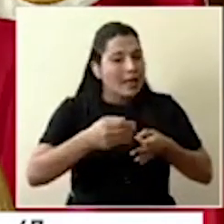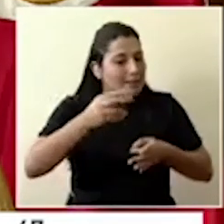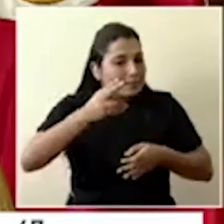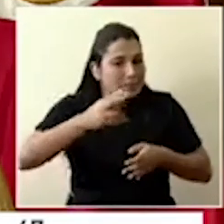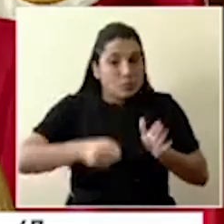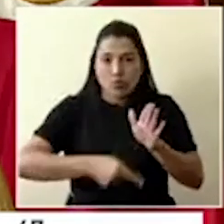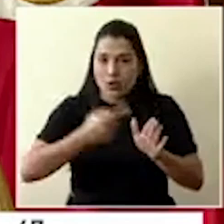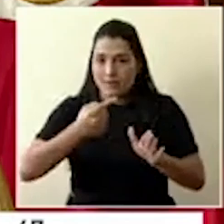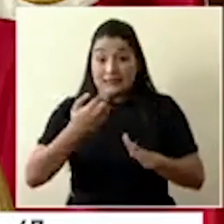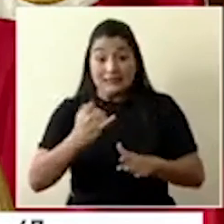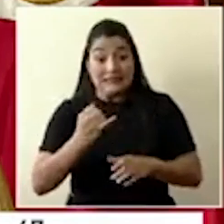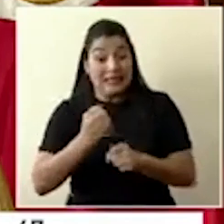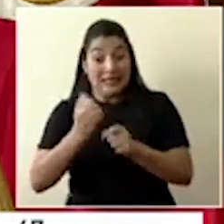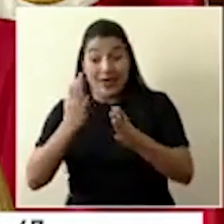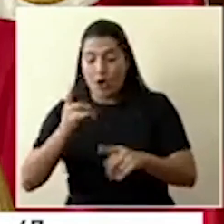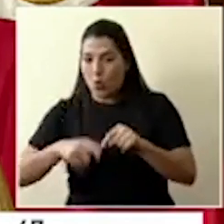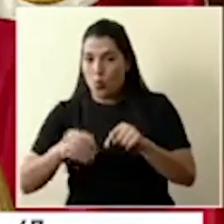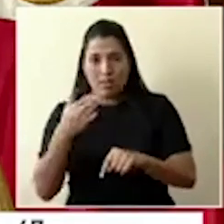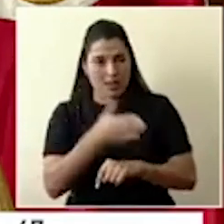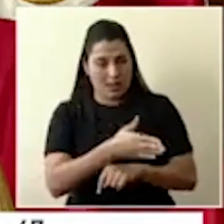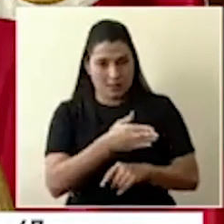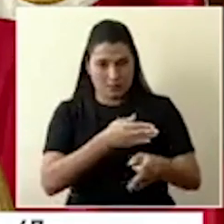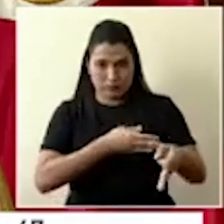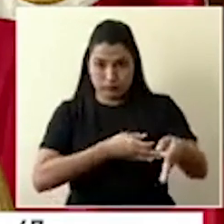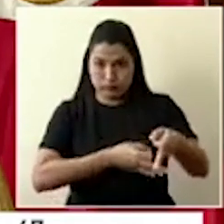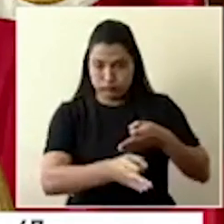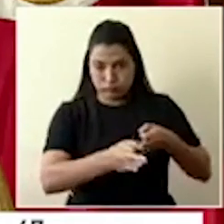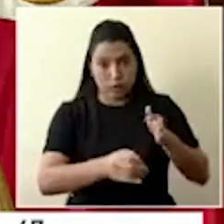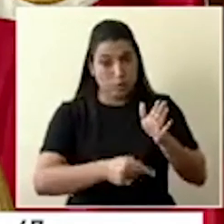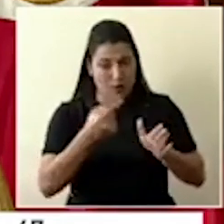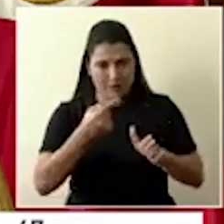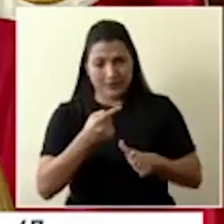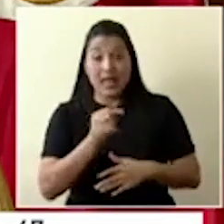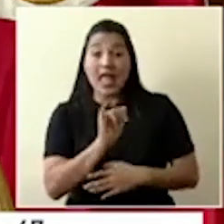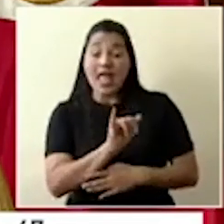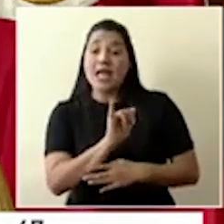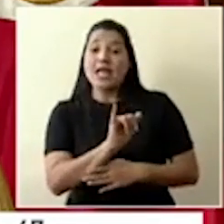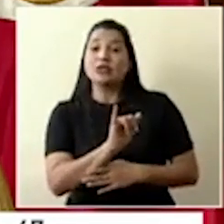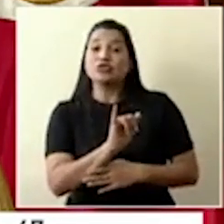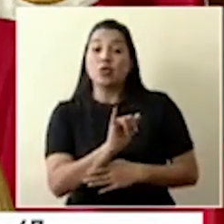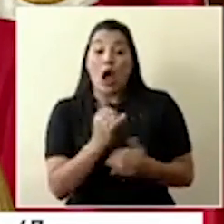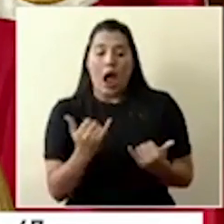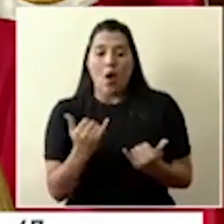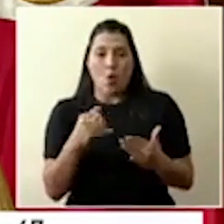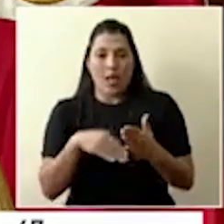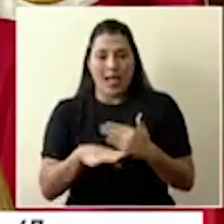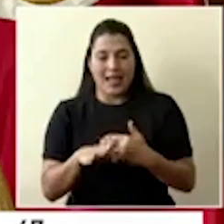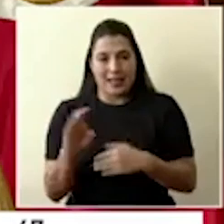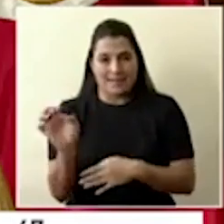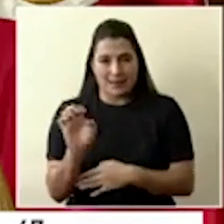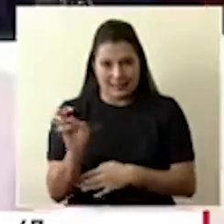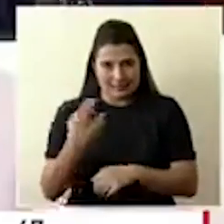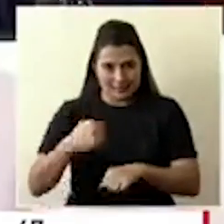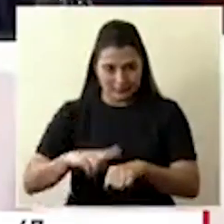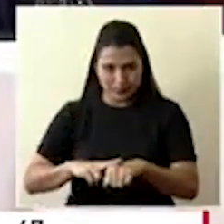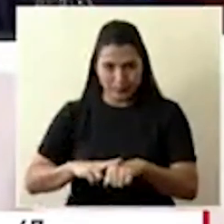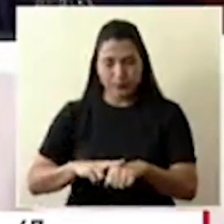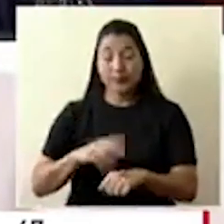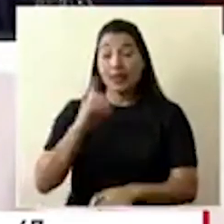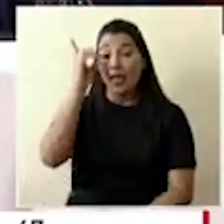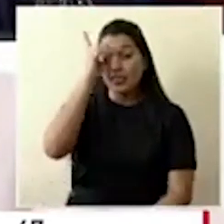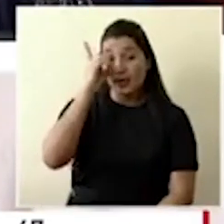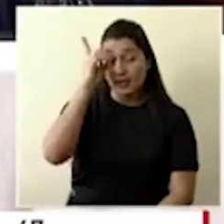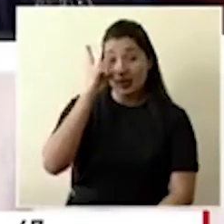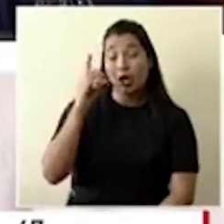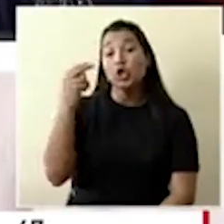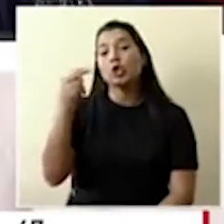esas personas no estén presentes. Y eso es algo nuevo durante esta pandemia. Don Daniel, Noticias Repretel